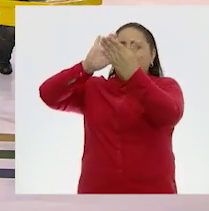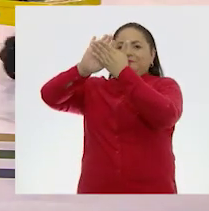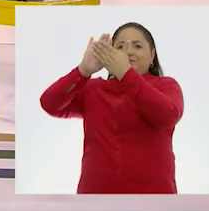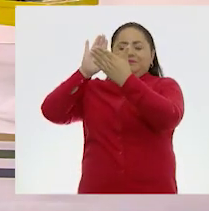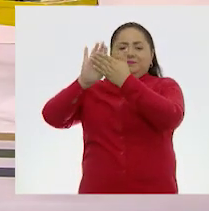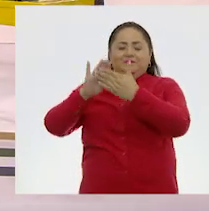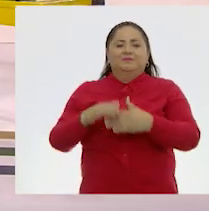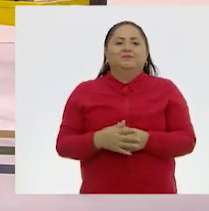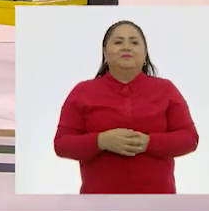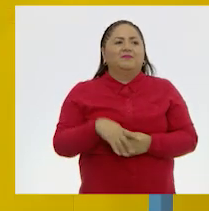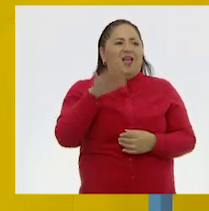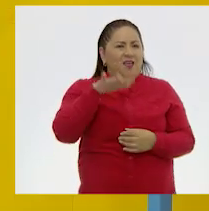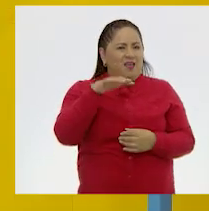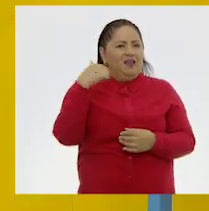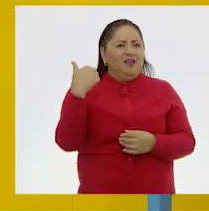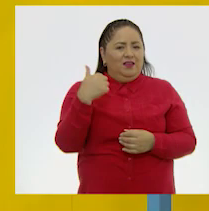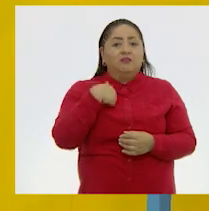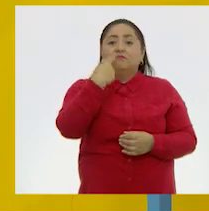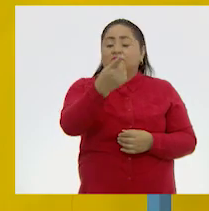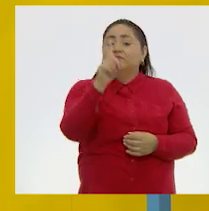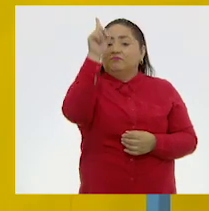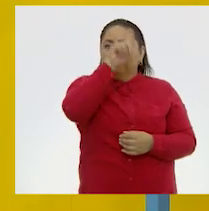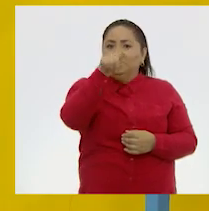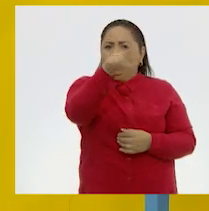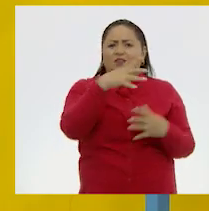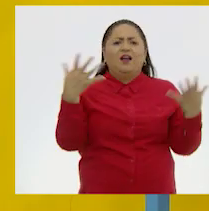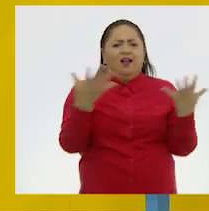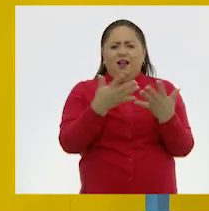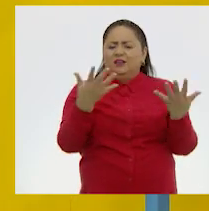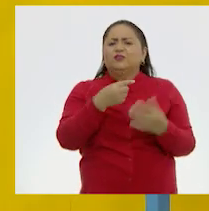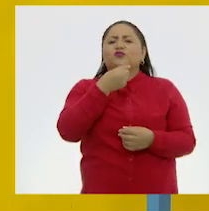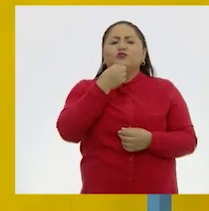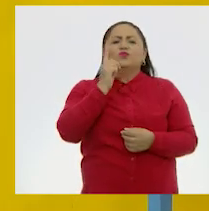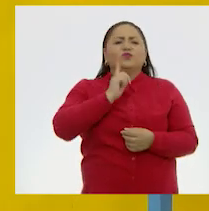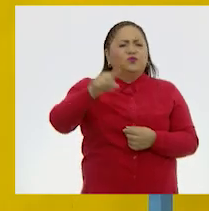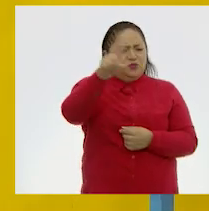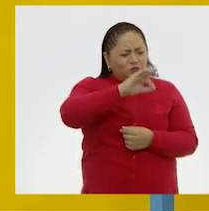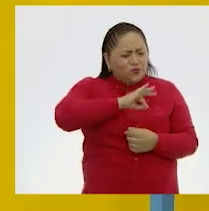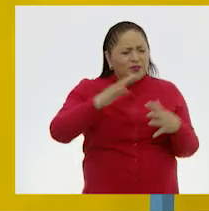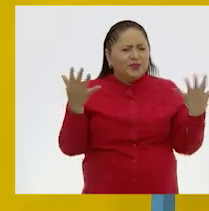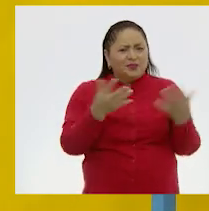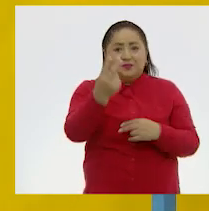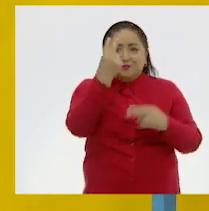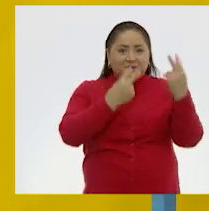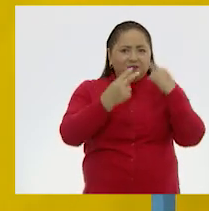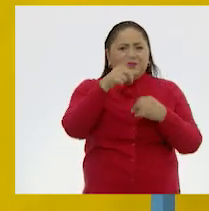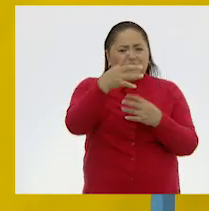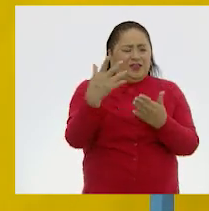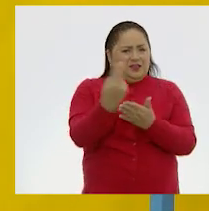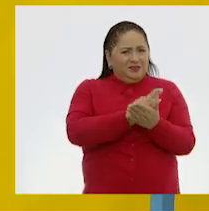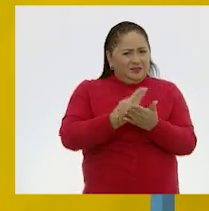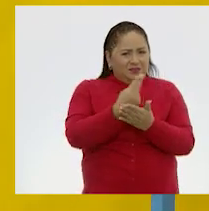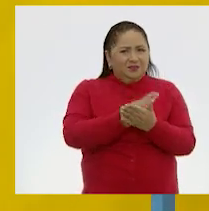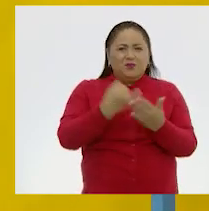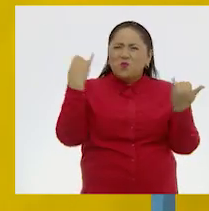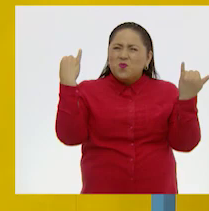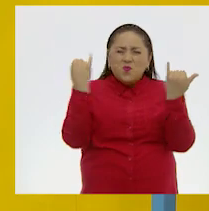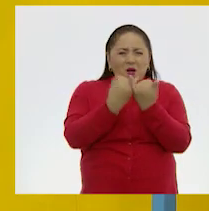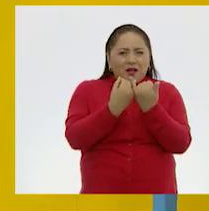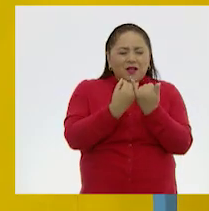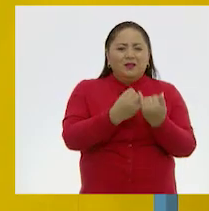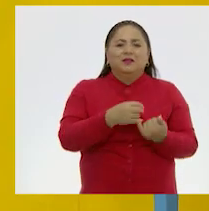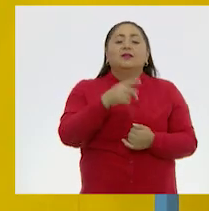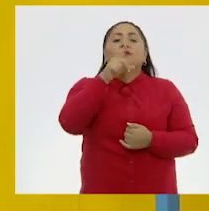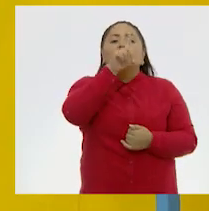Este experimento que acabas de hacer, yo se los recomiendo que lo hagan a todas las niñas y todos los niños que nos están viendo. Hagan un dibujo que quede igual